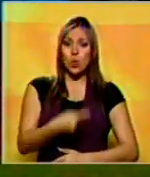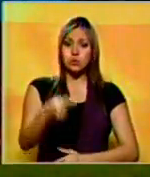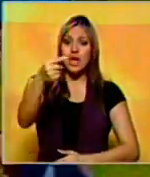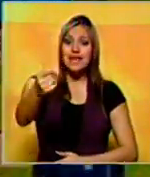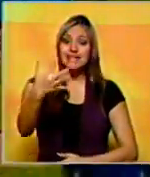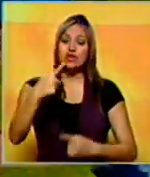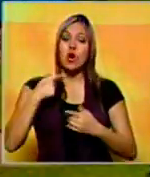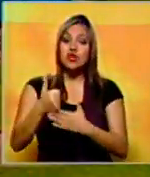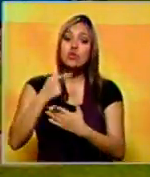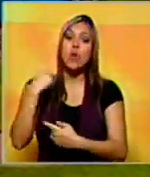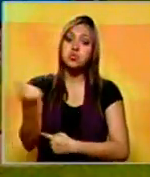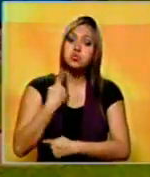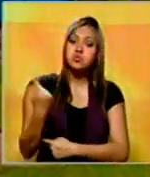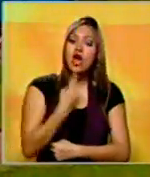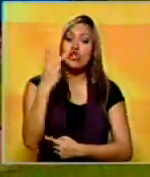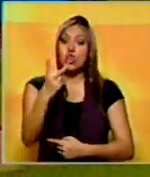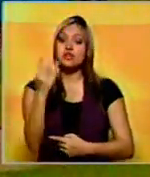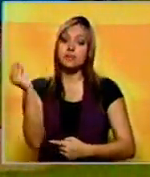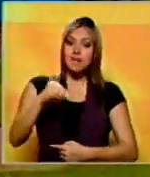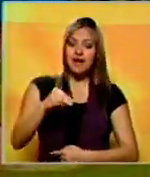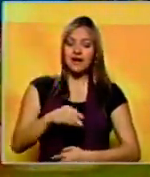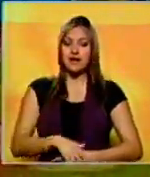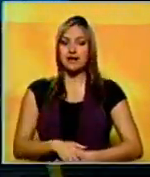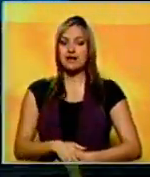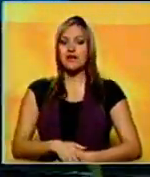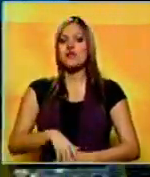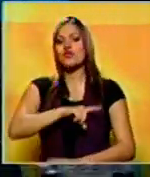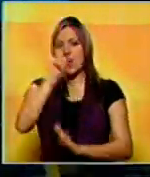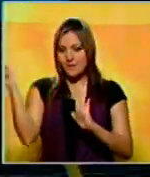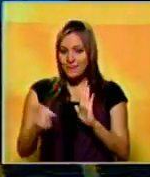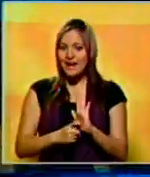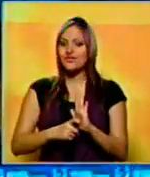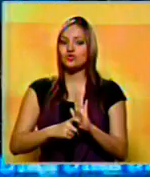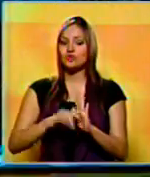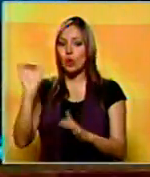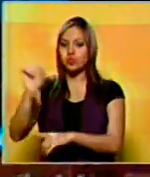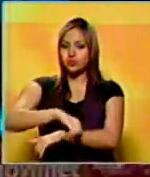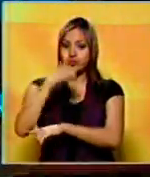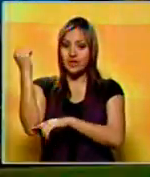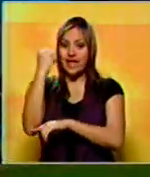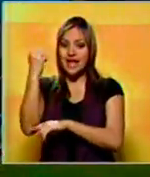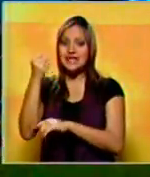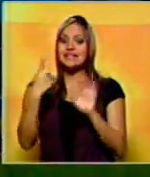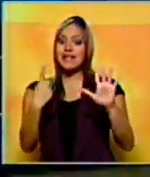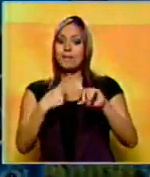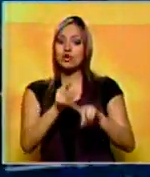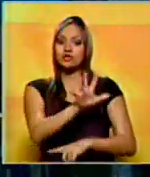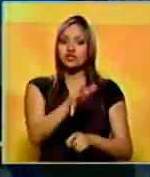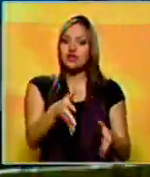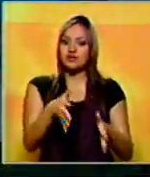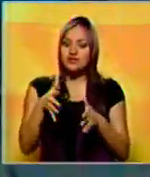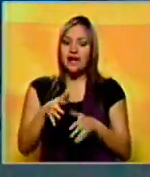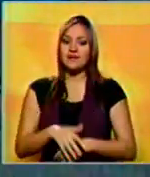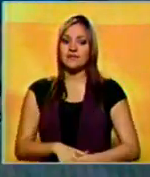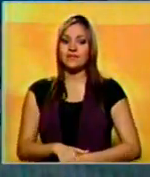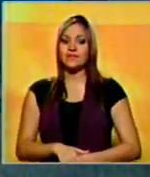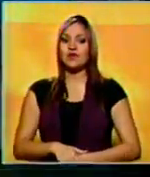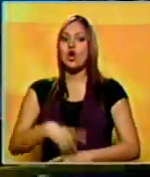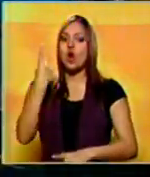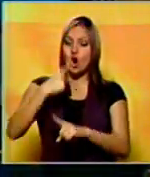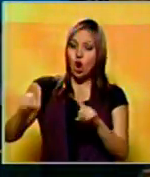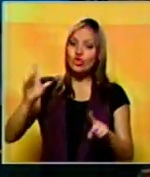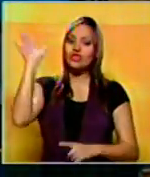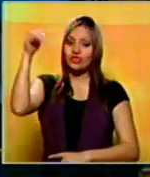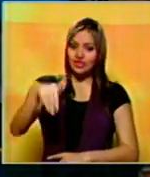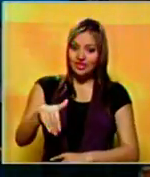cinco carreras remolcadas y dos anotadas, y Bravos completó la barrida sobre las aiglas tras imponerse 6 por 5. En la ciudad de Maracay, los Tigres